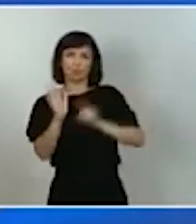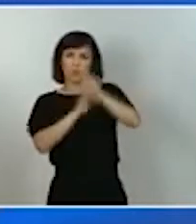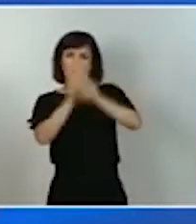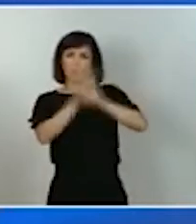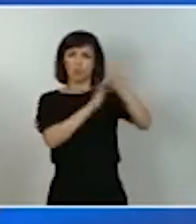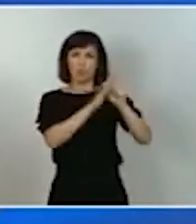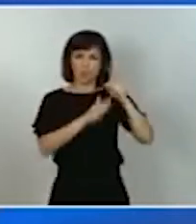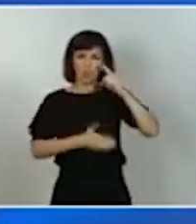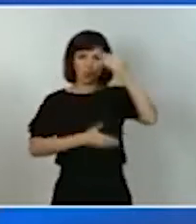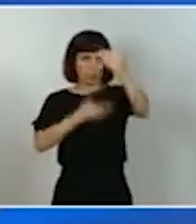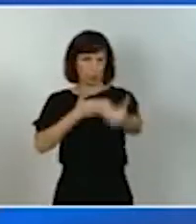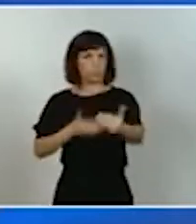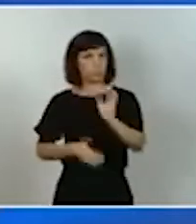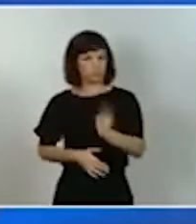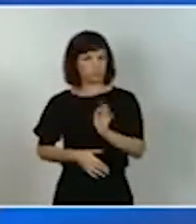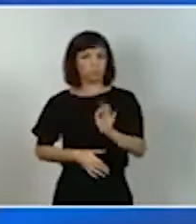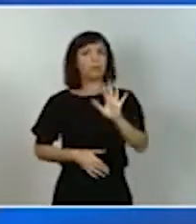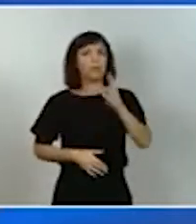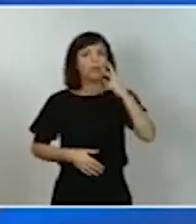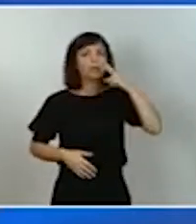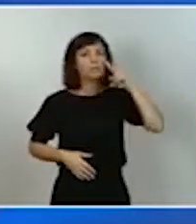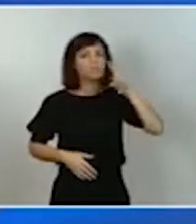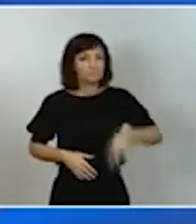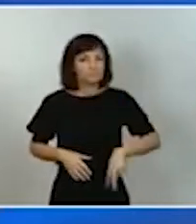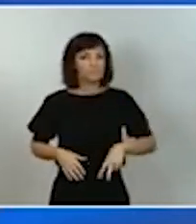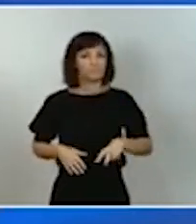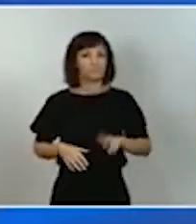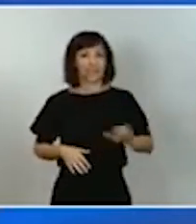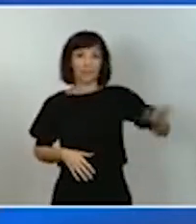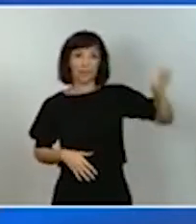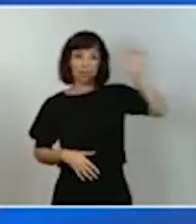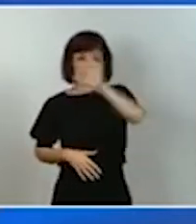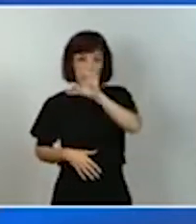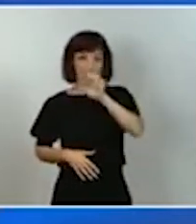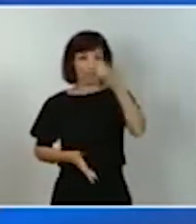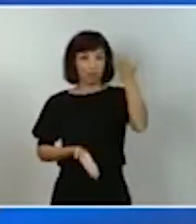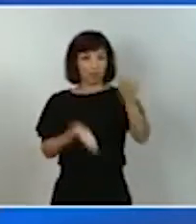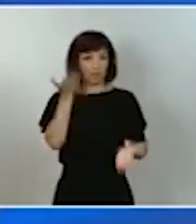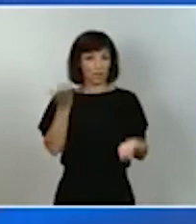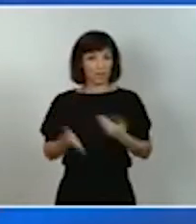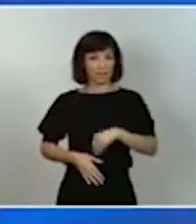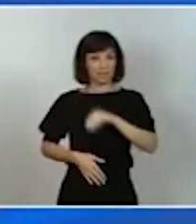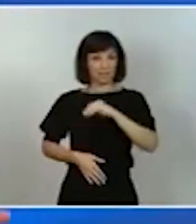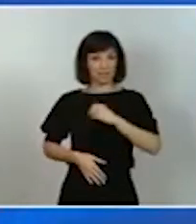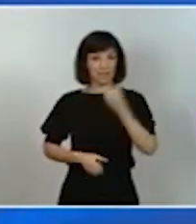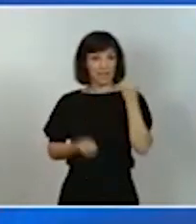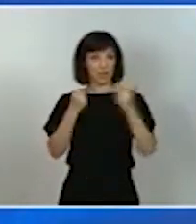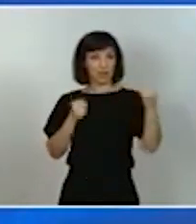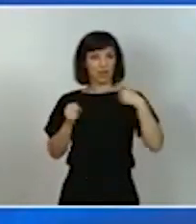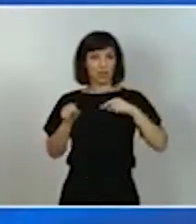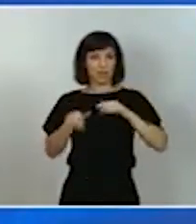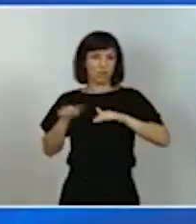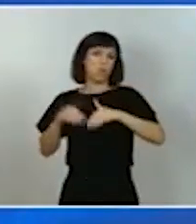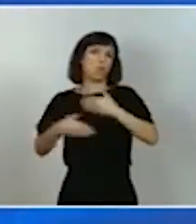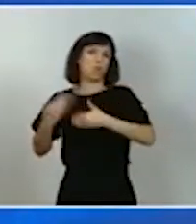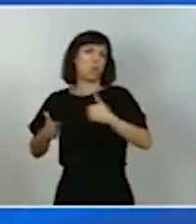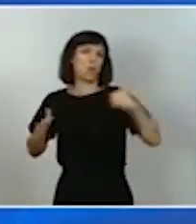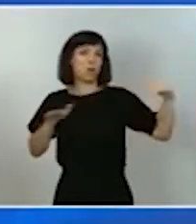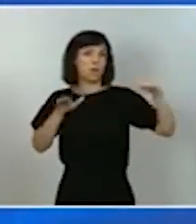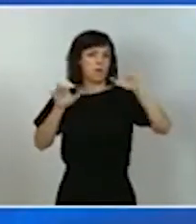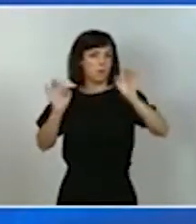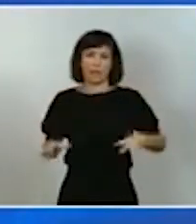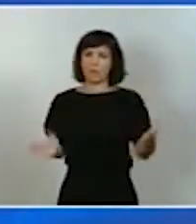también tenemos que reconocer que ninguna economía europea lo ha hecho al ritmo de nuestro país. Demostramos lo que somos,